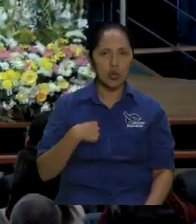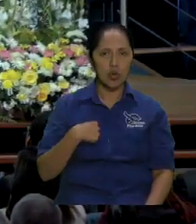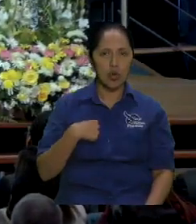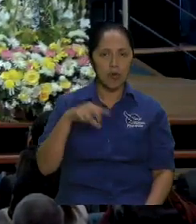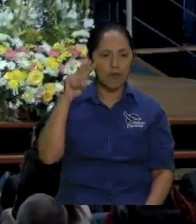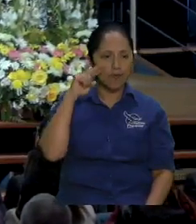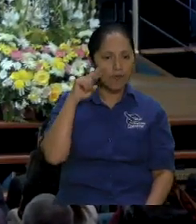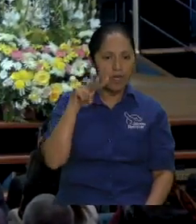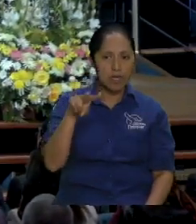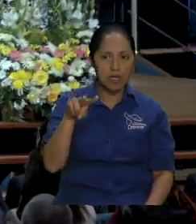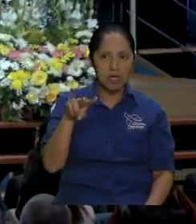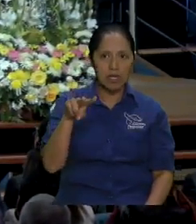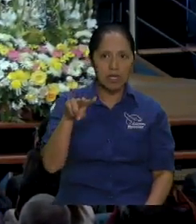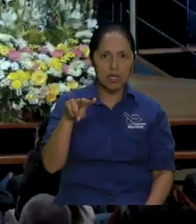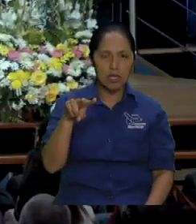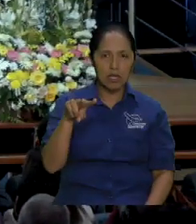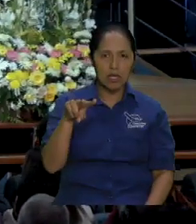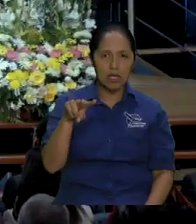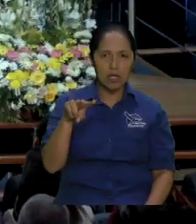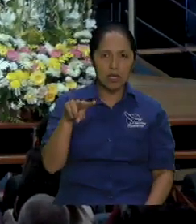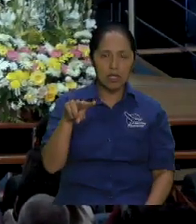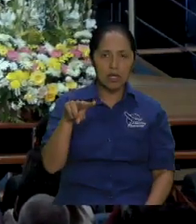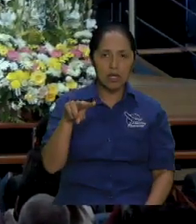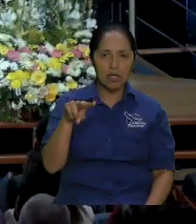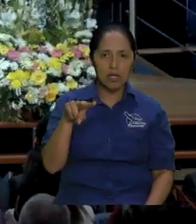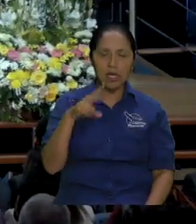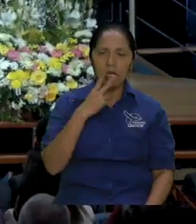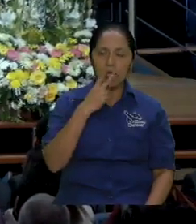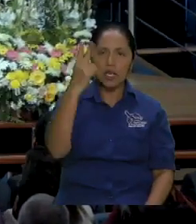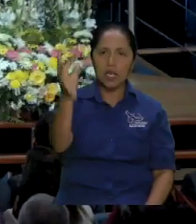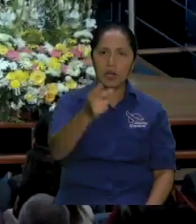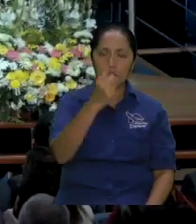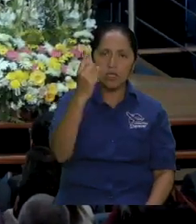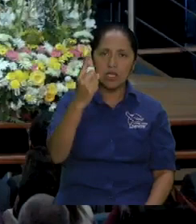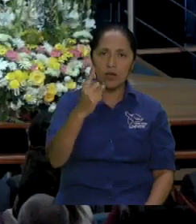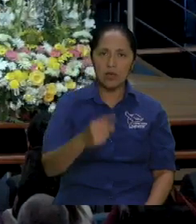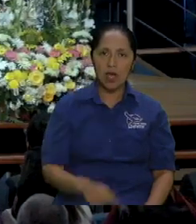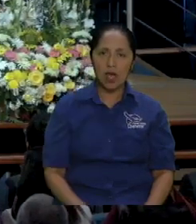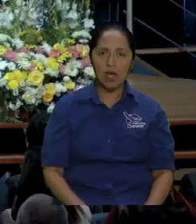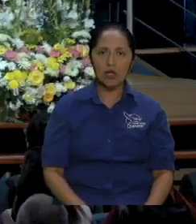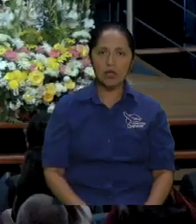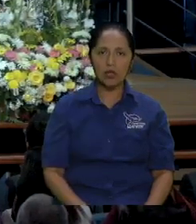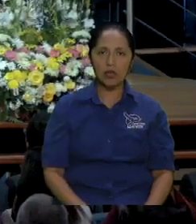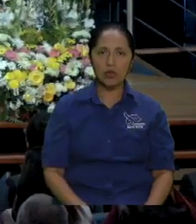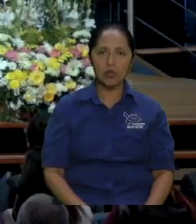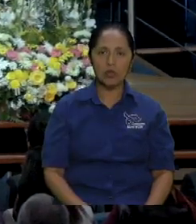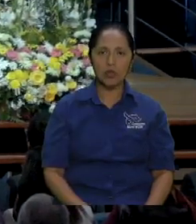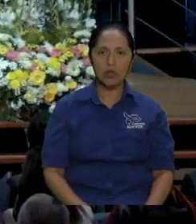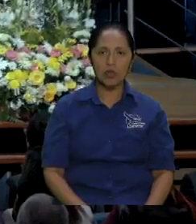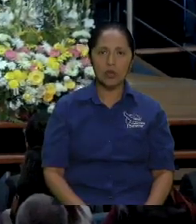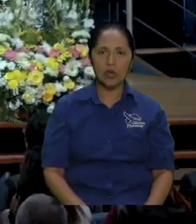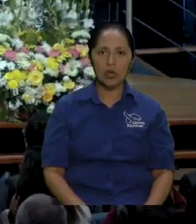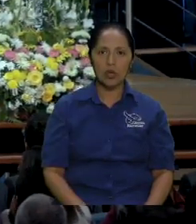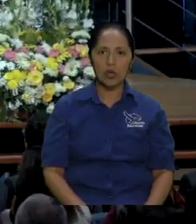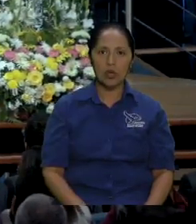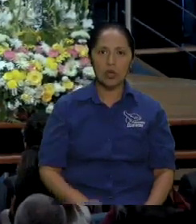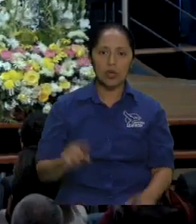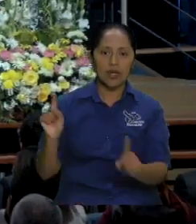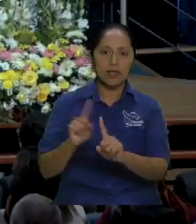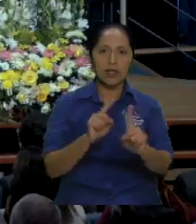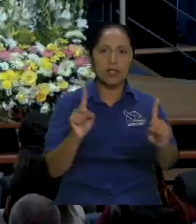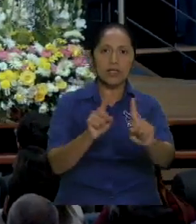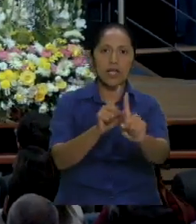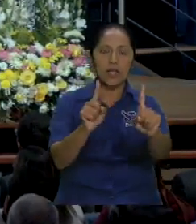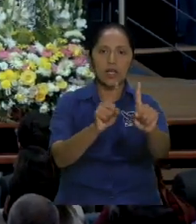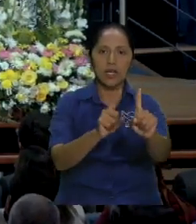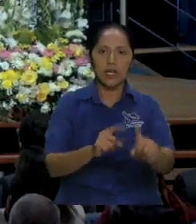se pasaron al otro al otro extremo y ya andaban siendo de sus ídolos a muchos de ellos entonces